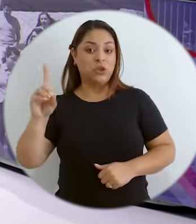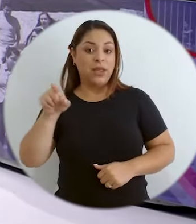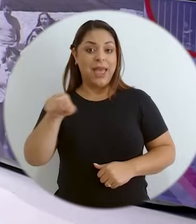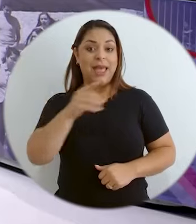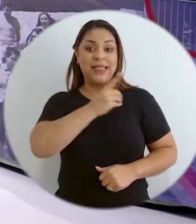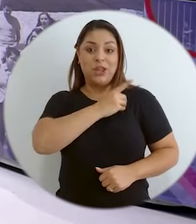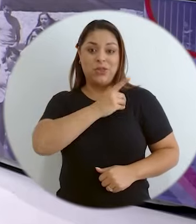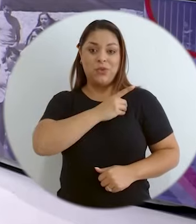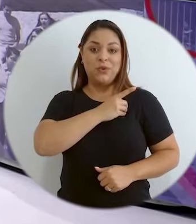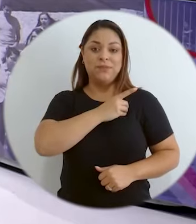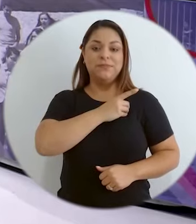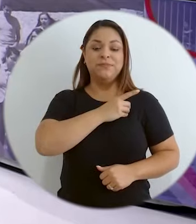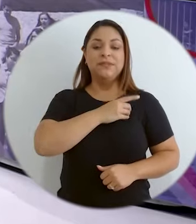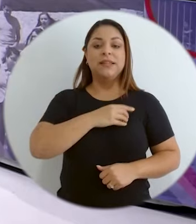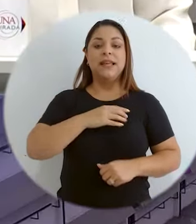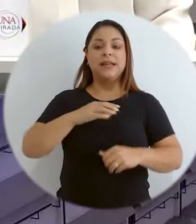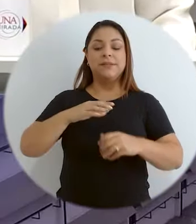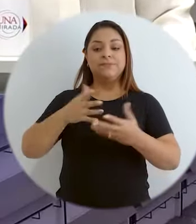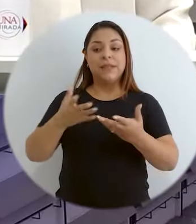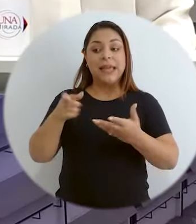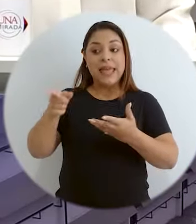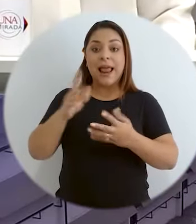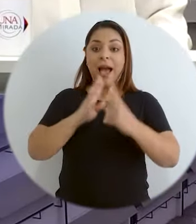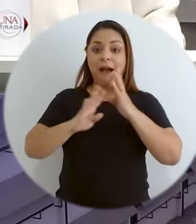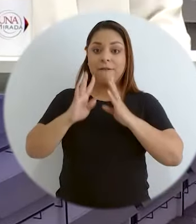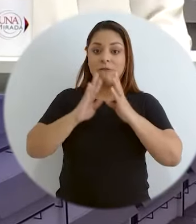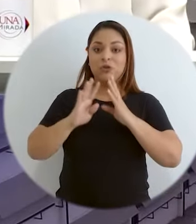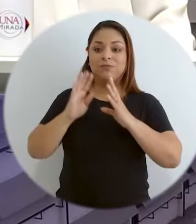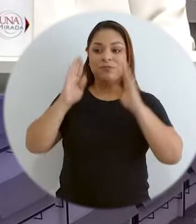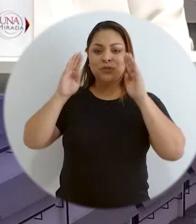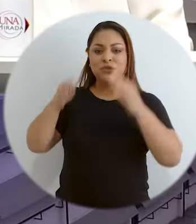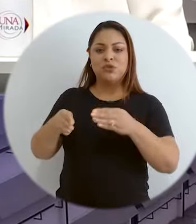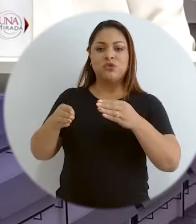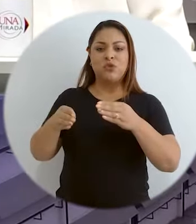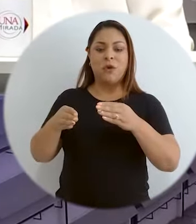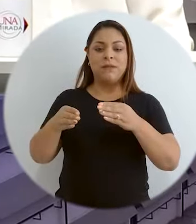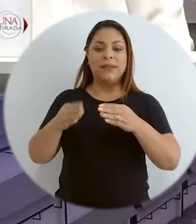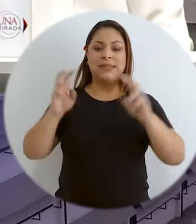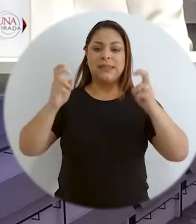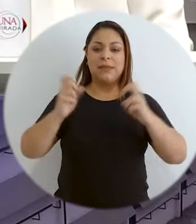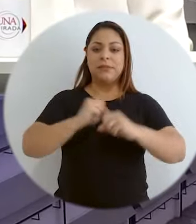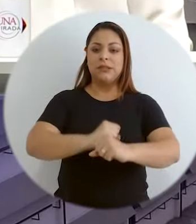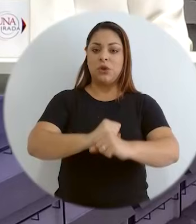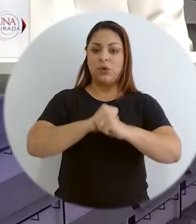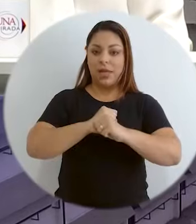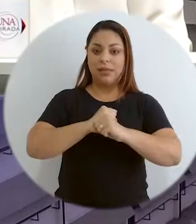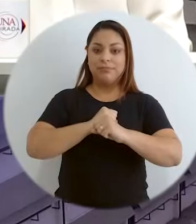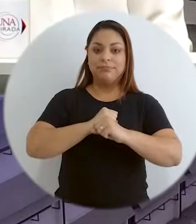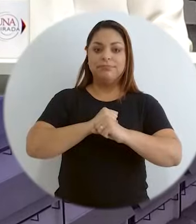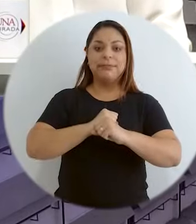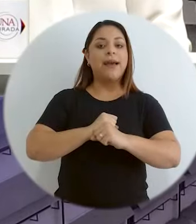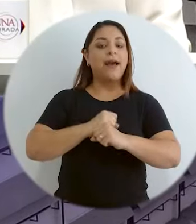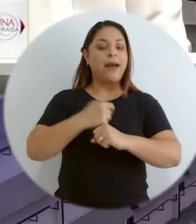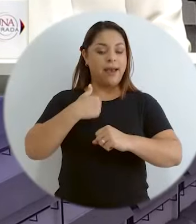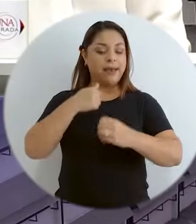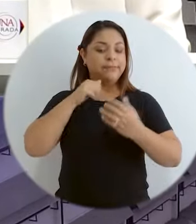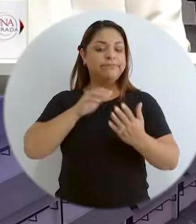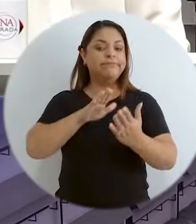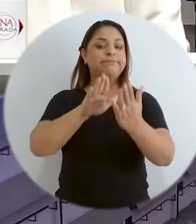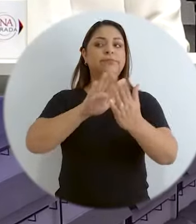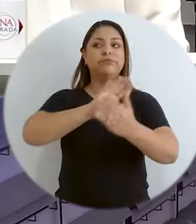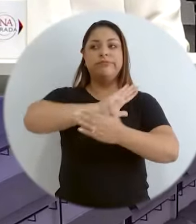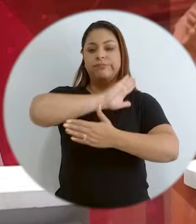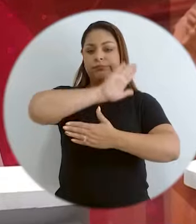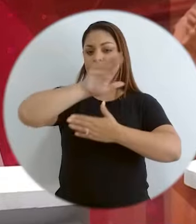Antártico del Ecuador, quien enumeró a una mirada los principales retos que en materia de seguridad enfrentan todos los estados